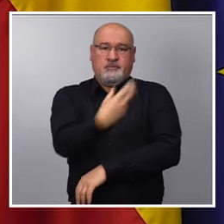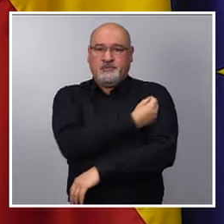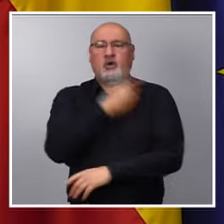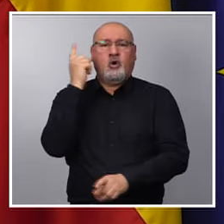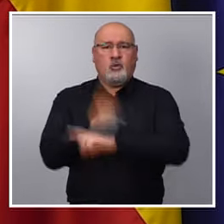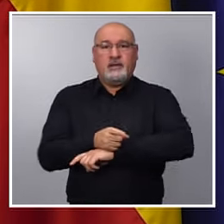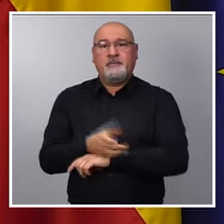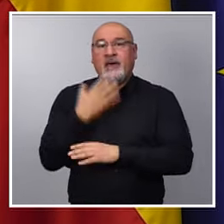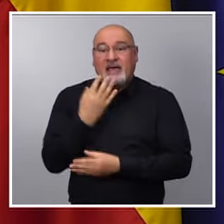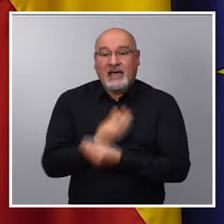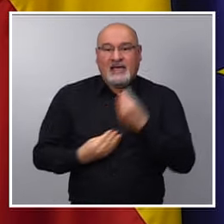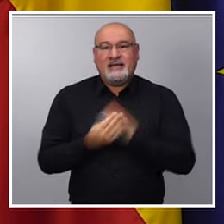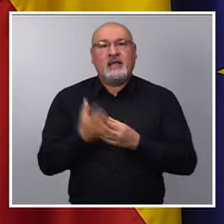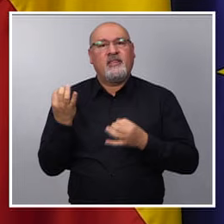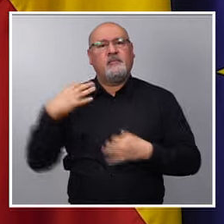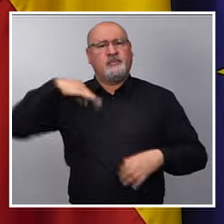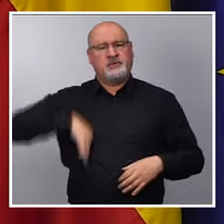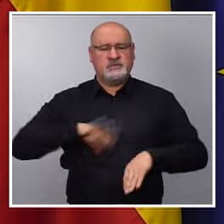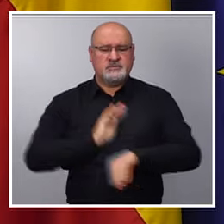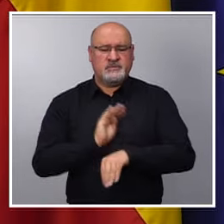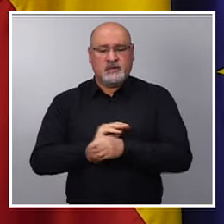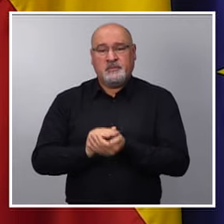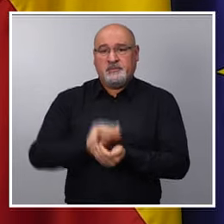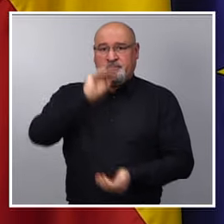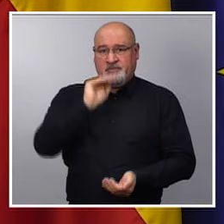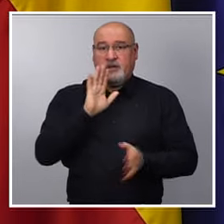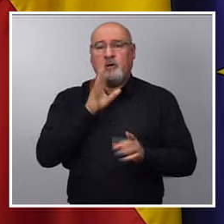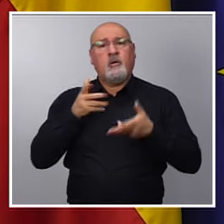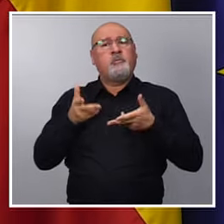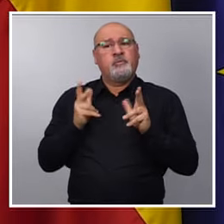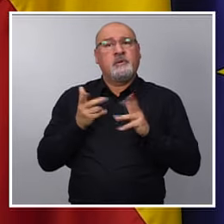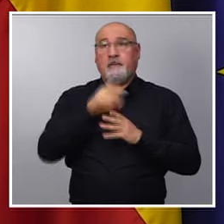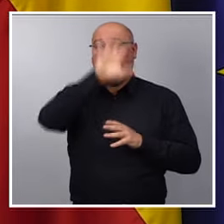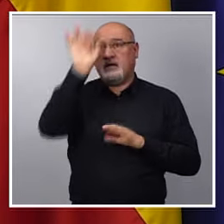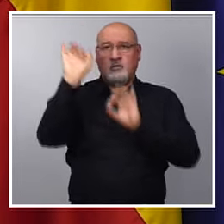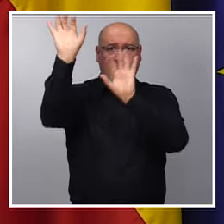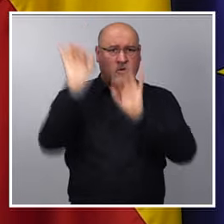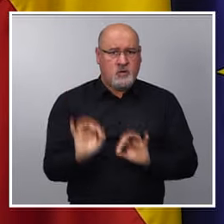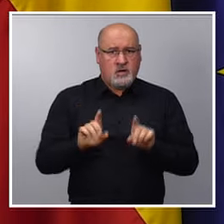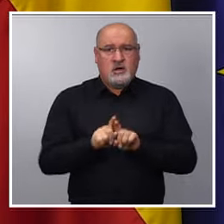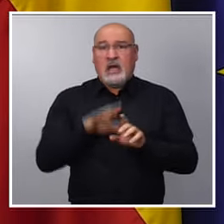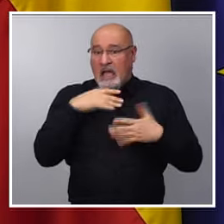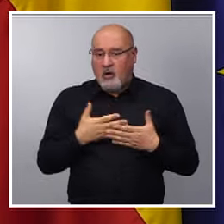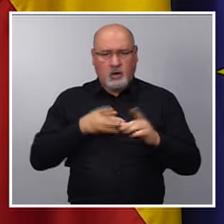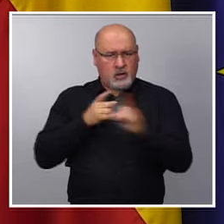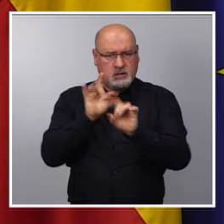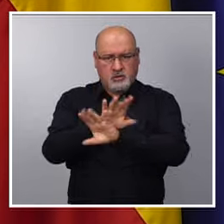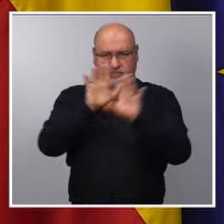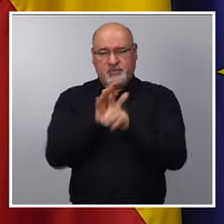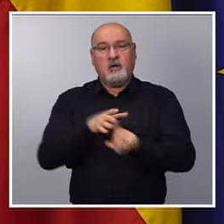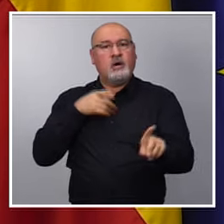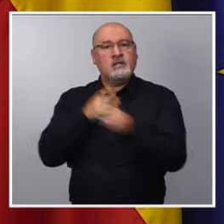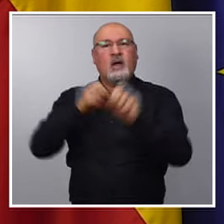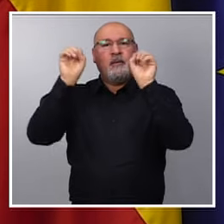ser profesional, es lo que nos va a permitir, como ya ha permitido a otros países, avanzar para conseguir ese objetivo del abandono cero.